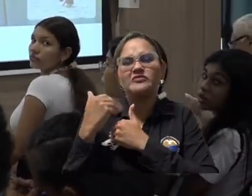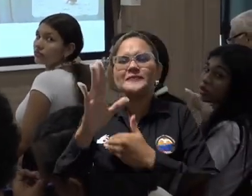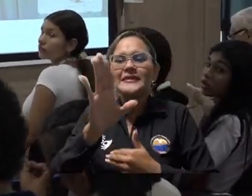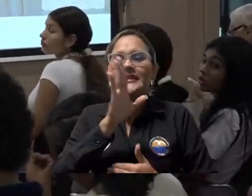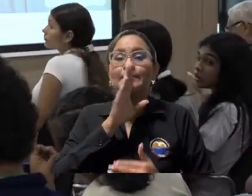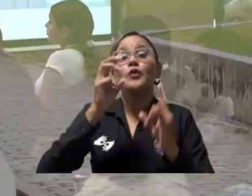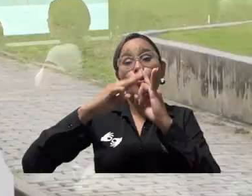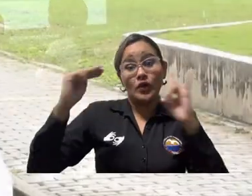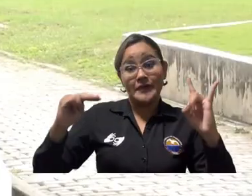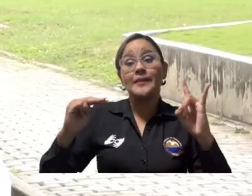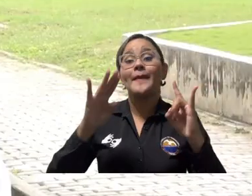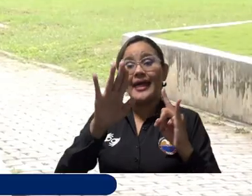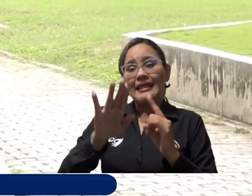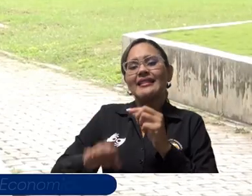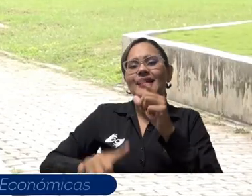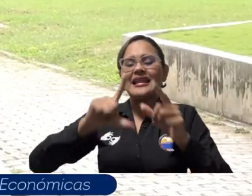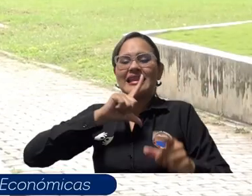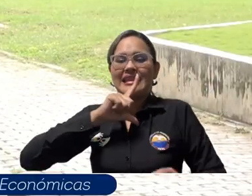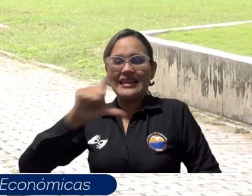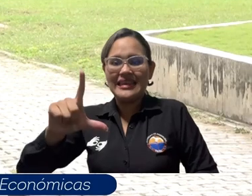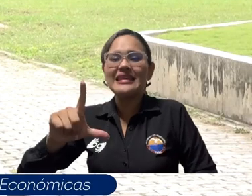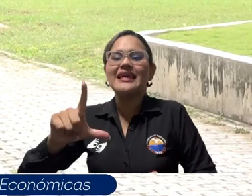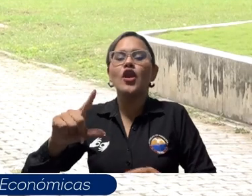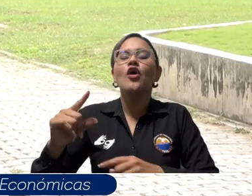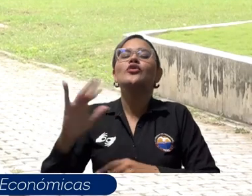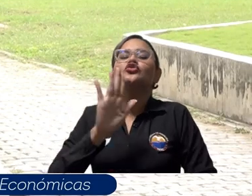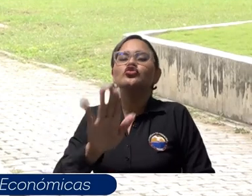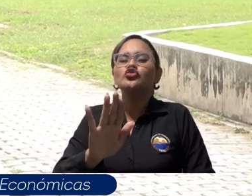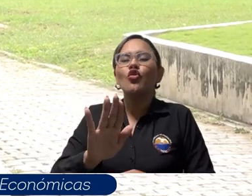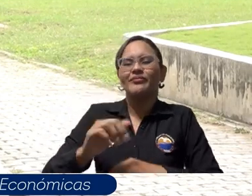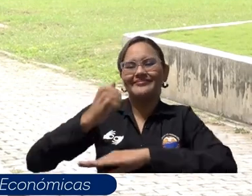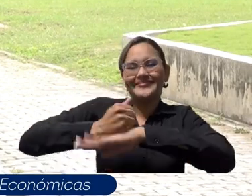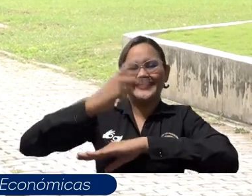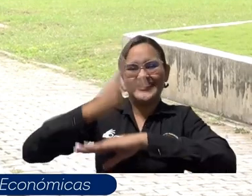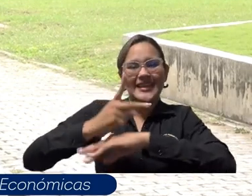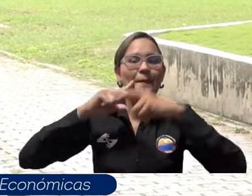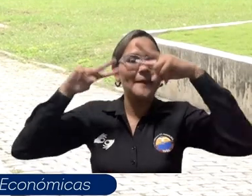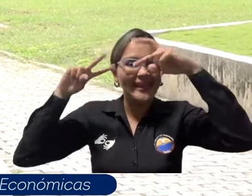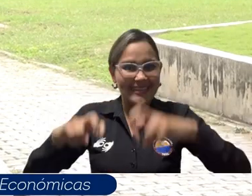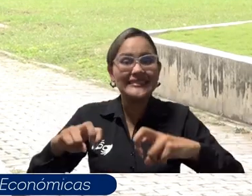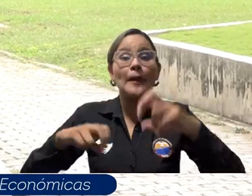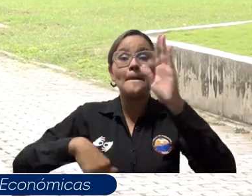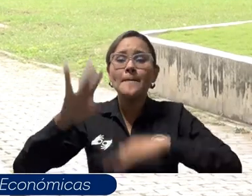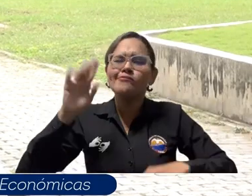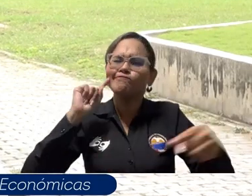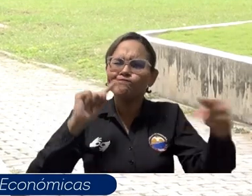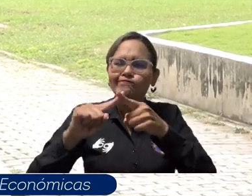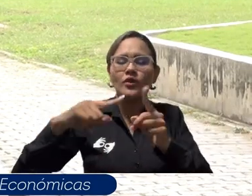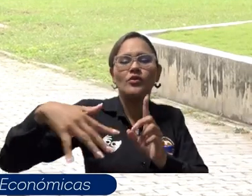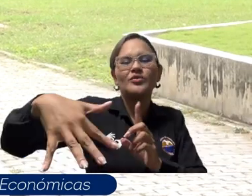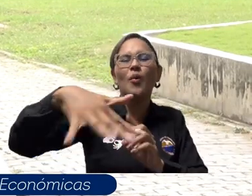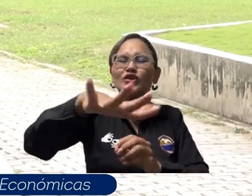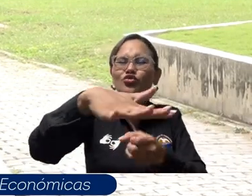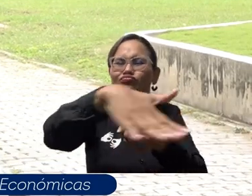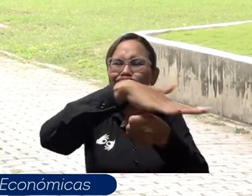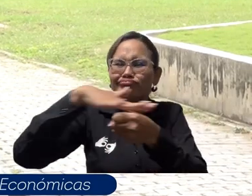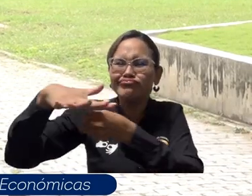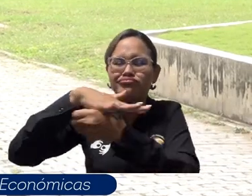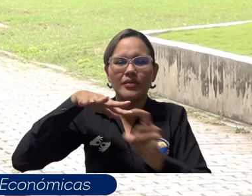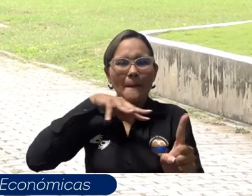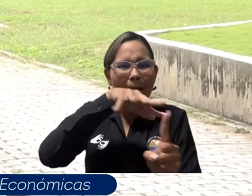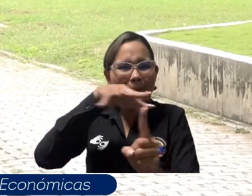Investigación. Conectar la universidad con los territorios y lograr que esos compromisos con los territorios se